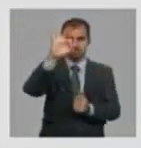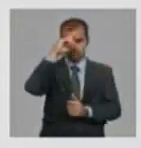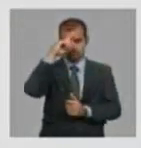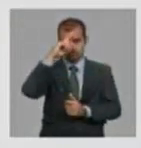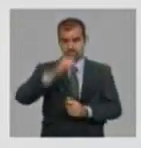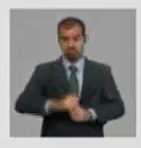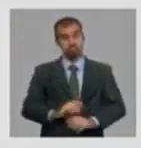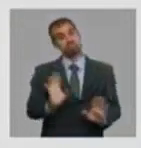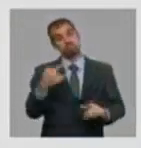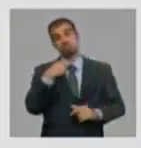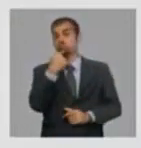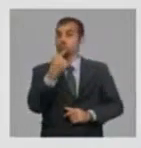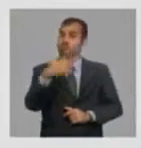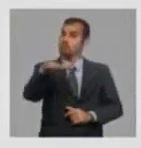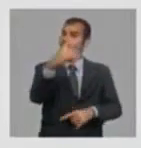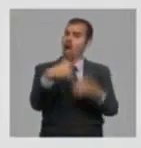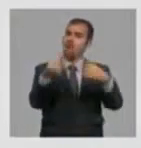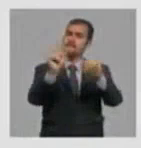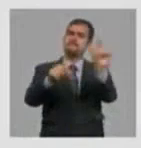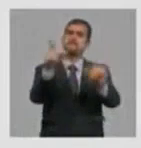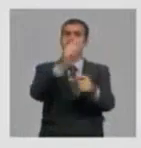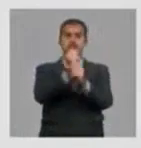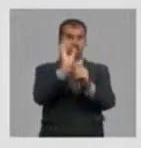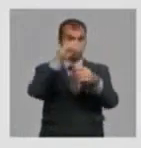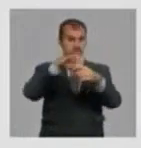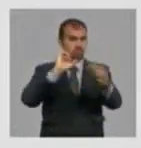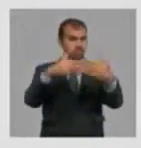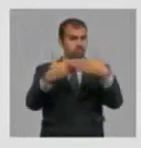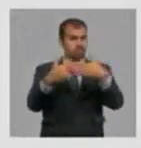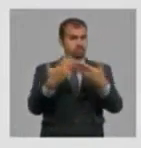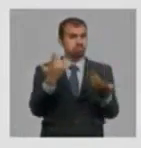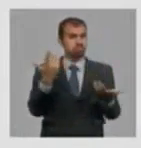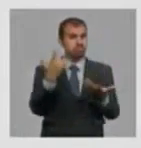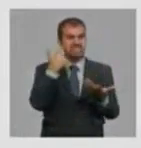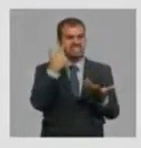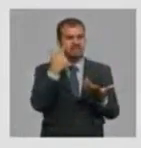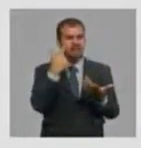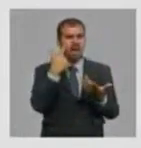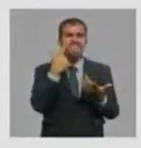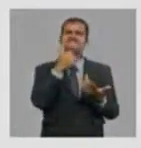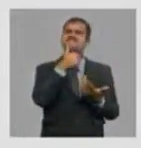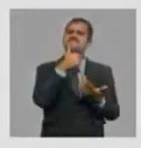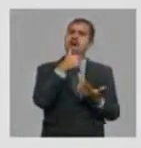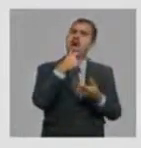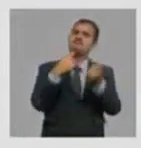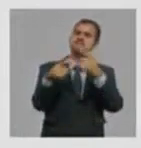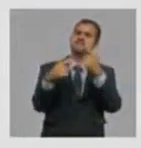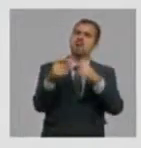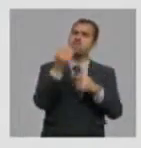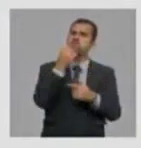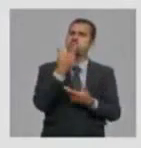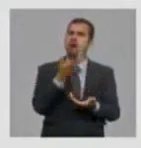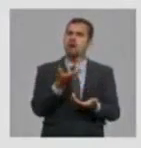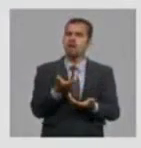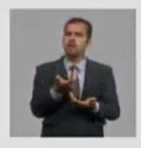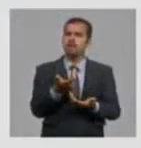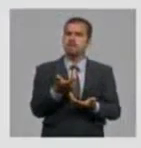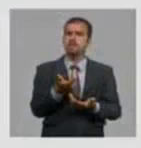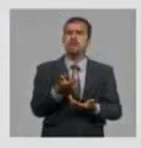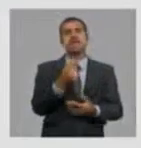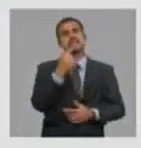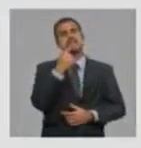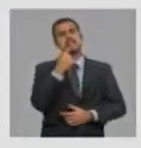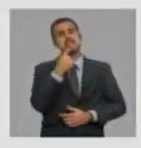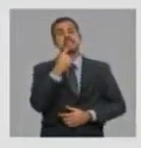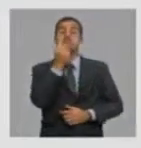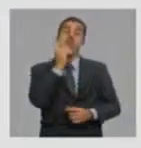empresarios que nos están muriendo, trabajadores que trabajan en una empresa, por las proviendas que tiene, por las facilidades que se da, es una de las cuestiones que se